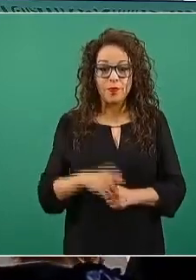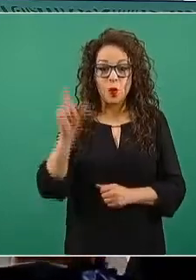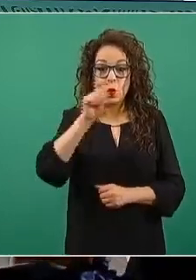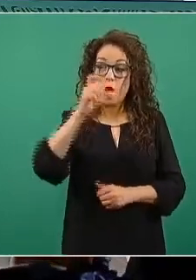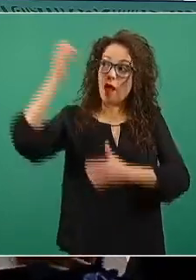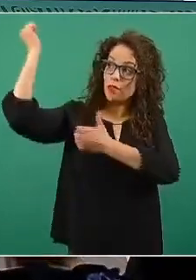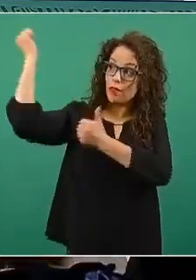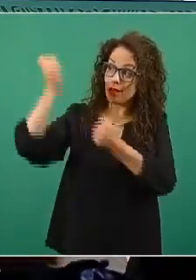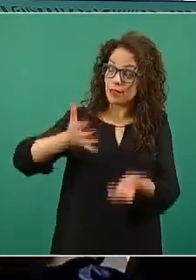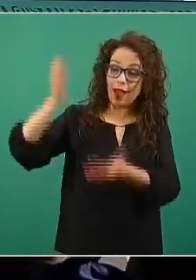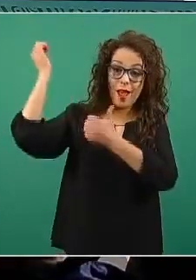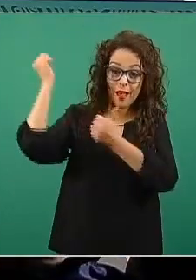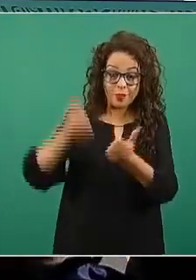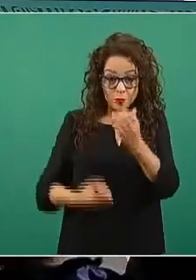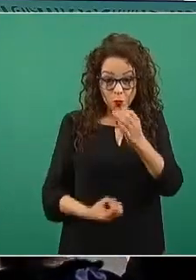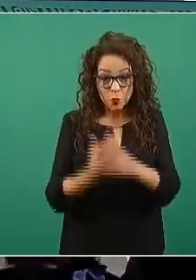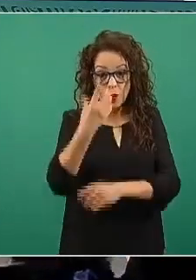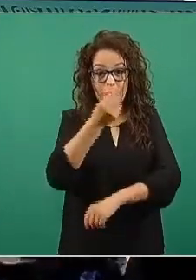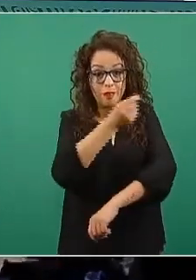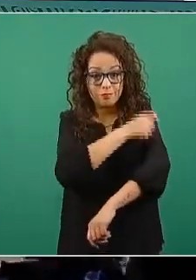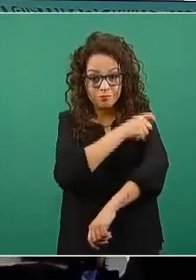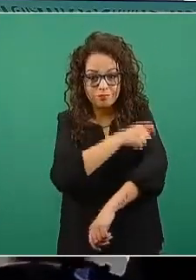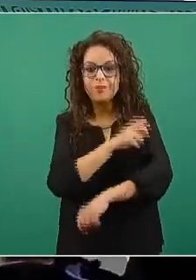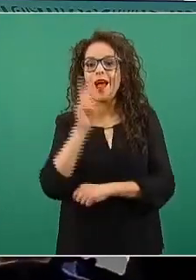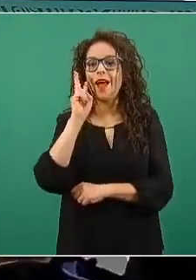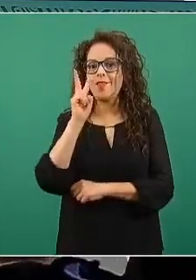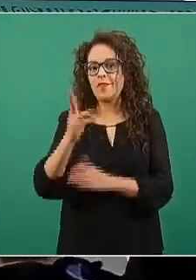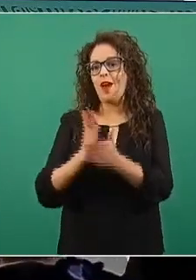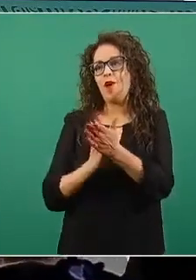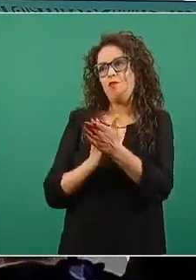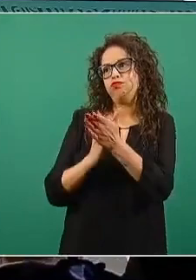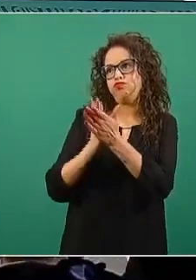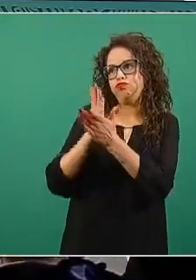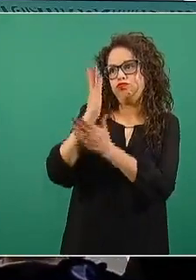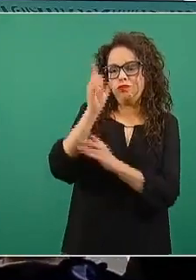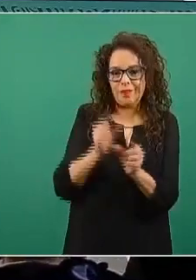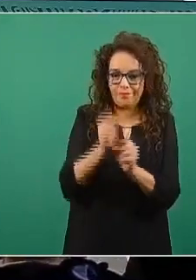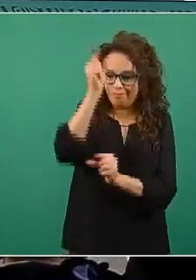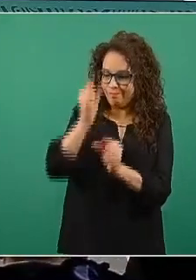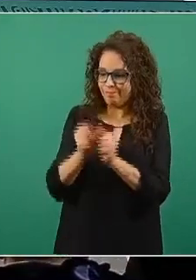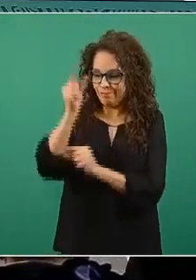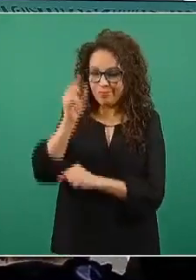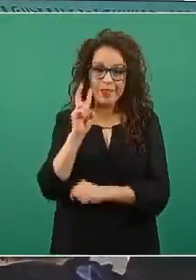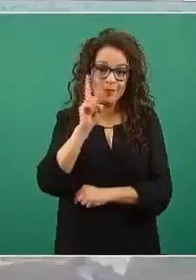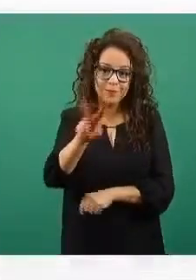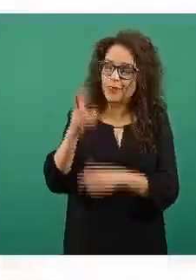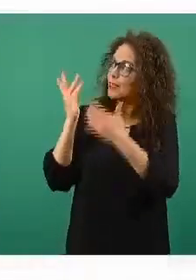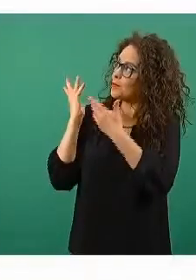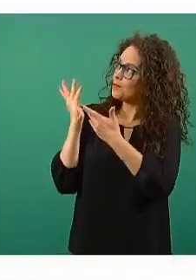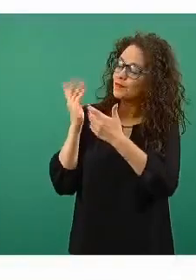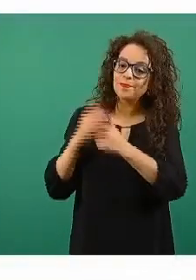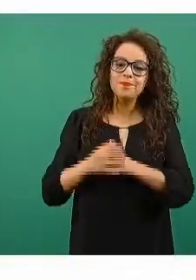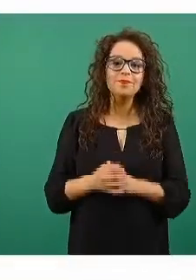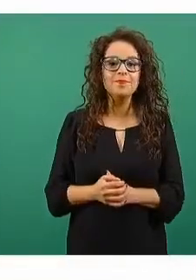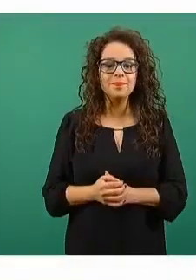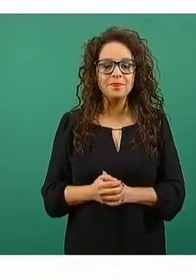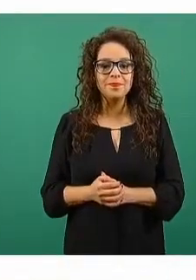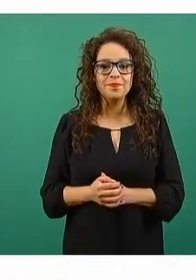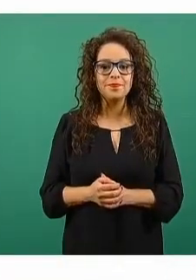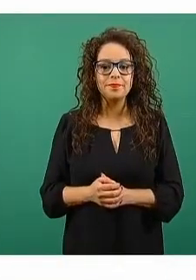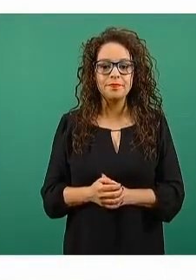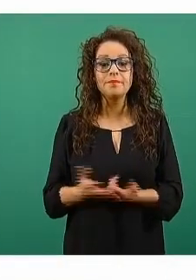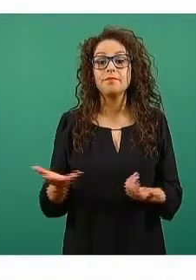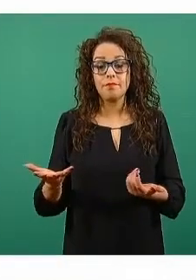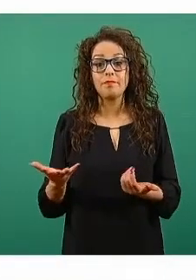nuevas dosis se van a ver estos picos y tenemos básicamente un